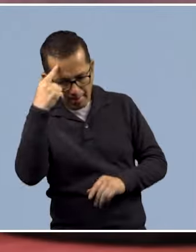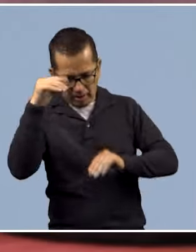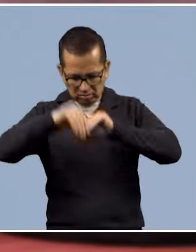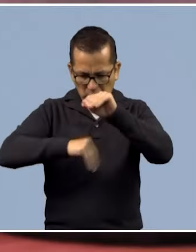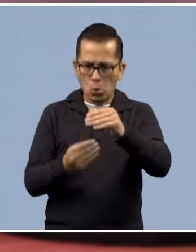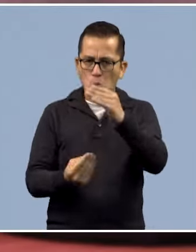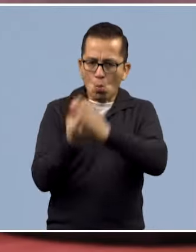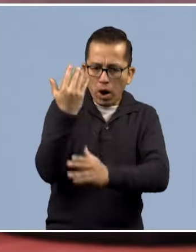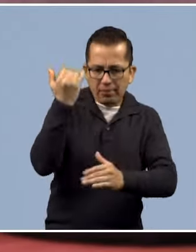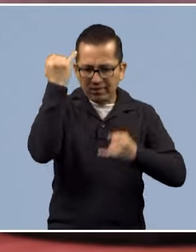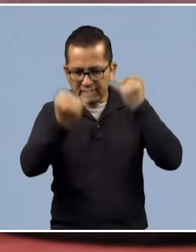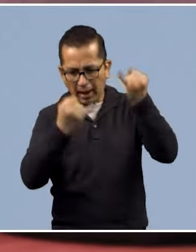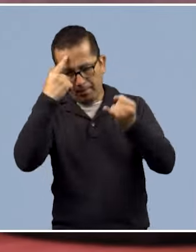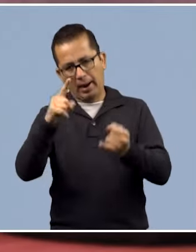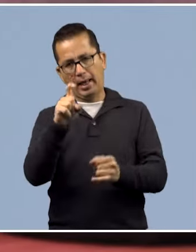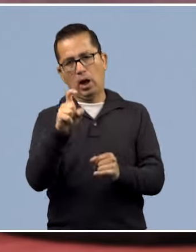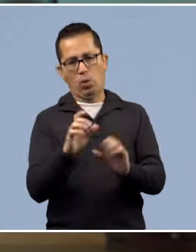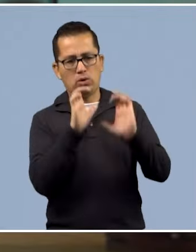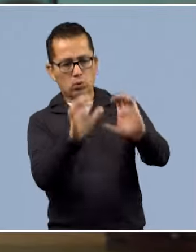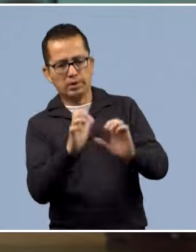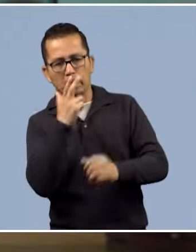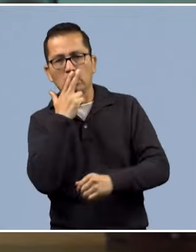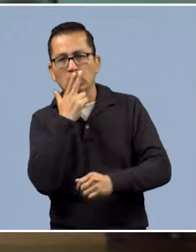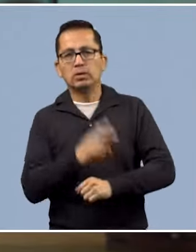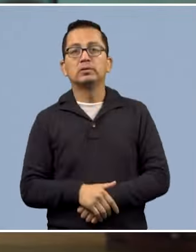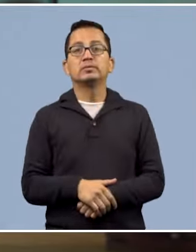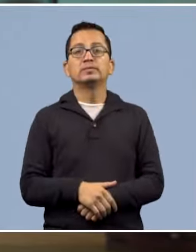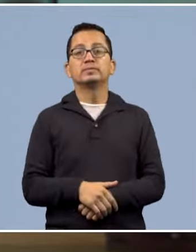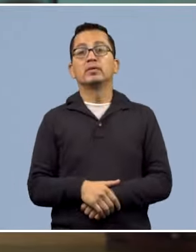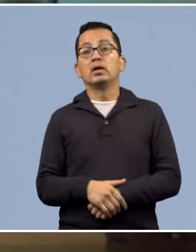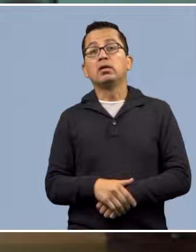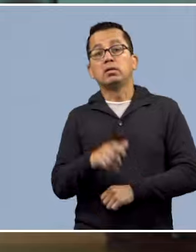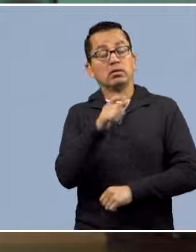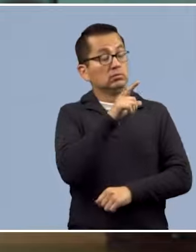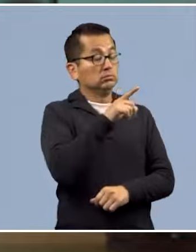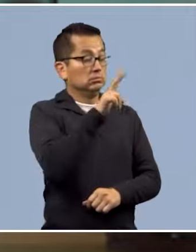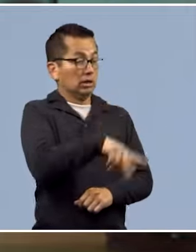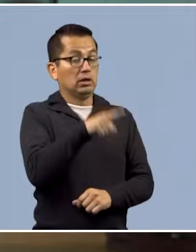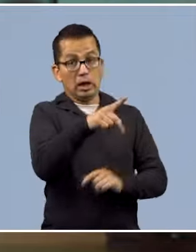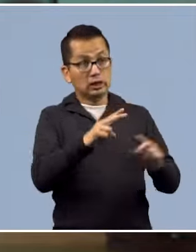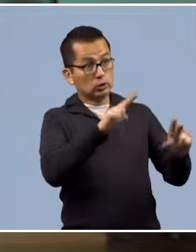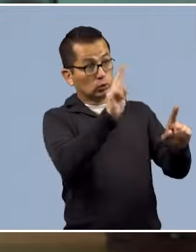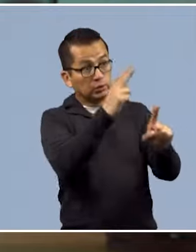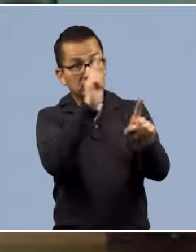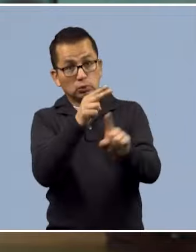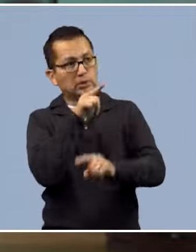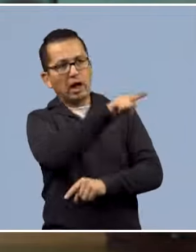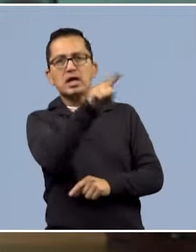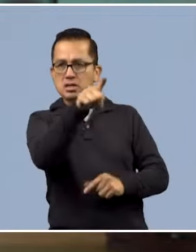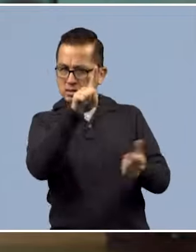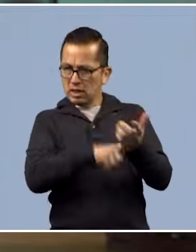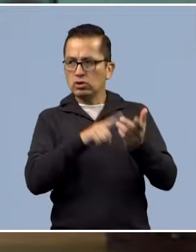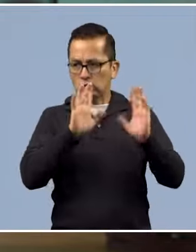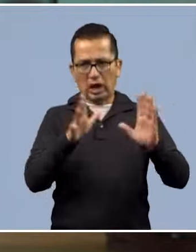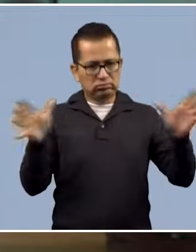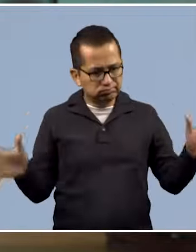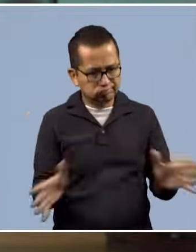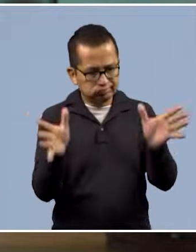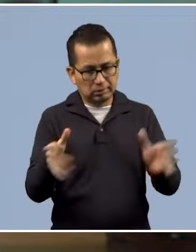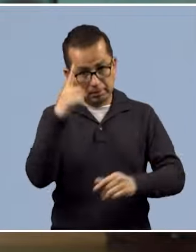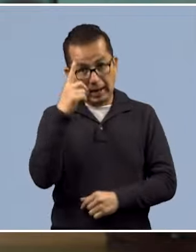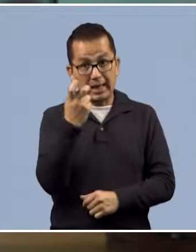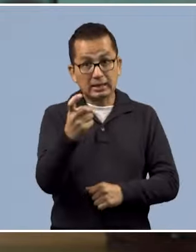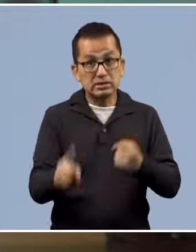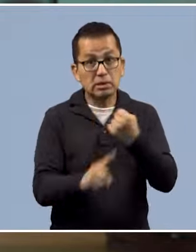innoven ante la problemática de la crisis del agua. Y han sido precisamente las instituciones educativas, REN, donde se han impulsado diversas acciones para